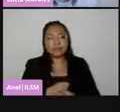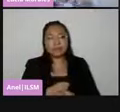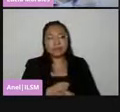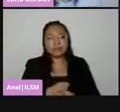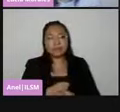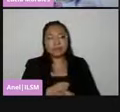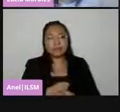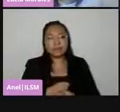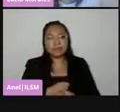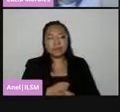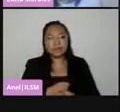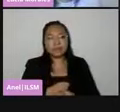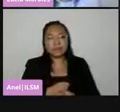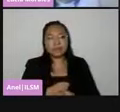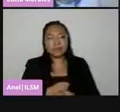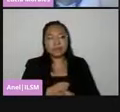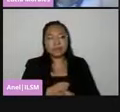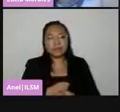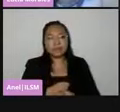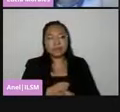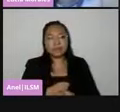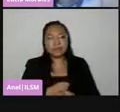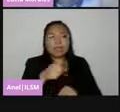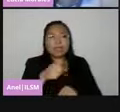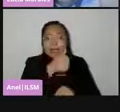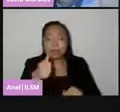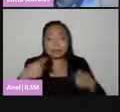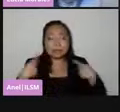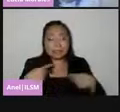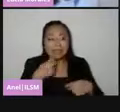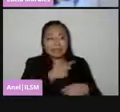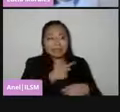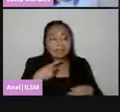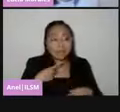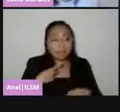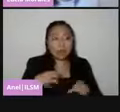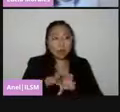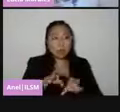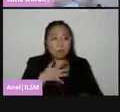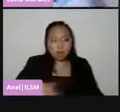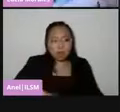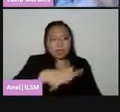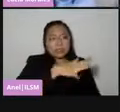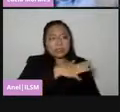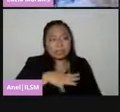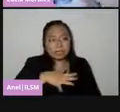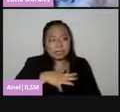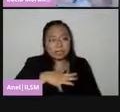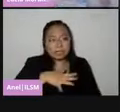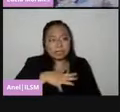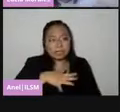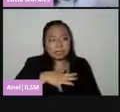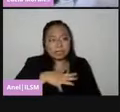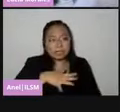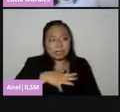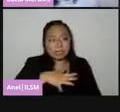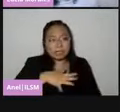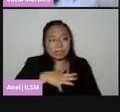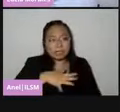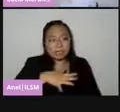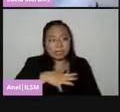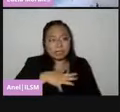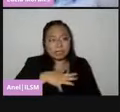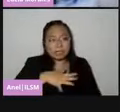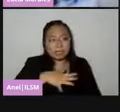crear las condiciones necesarias para que la ciudadanía se apropie de ese espacio público, en un sentido más amplio, no nada más en el sentido